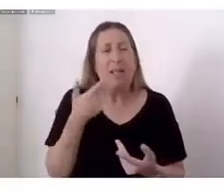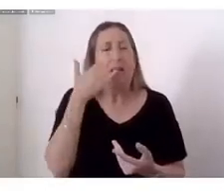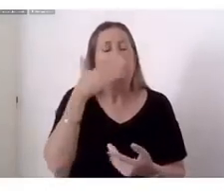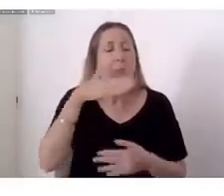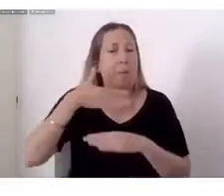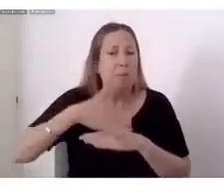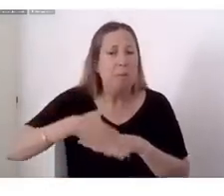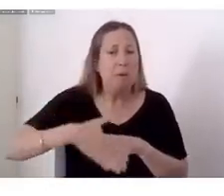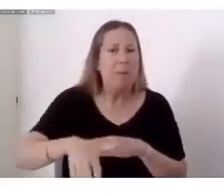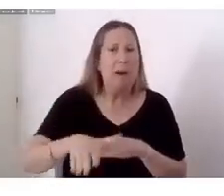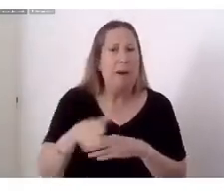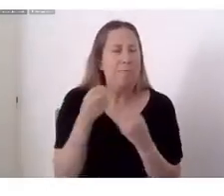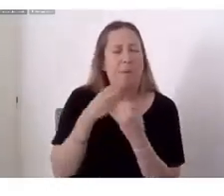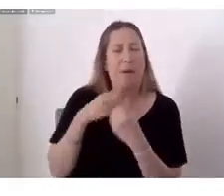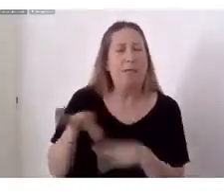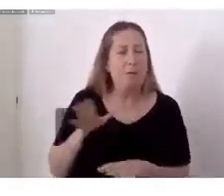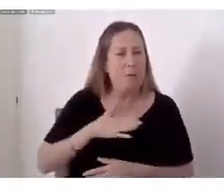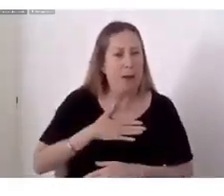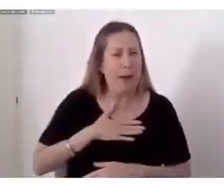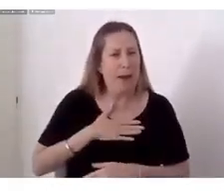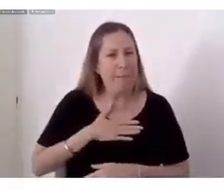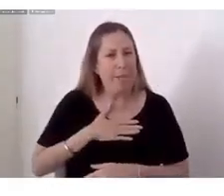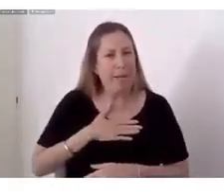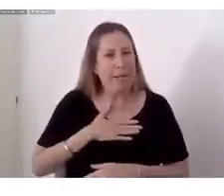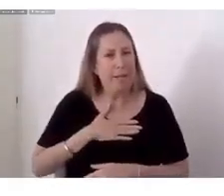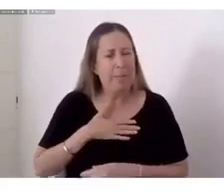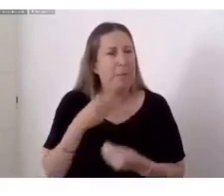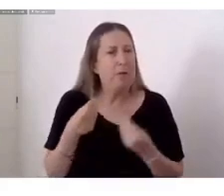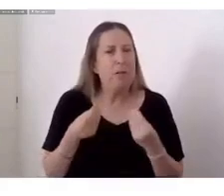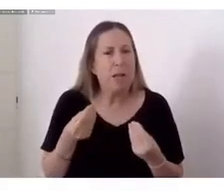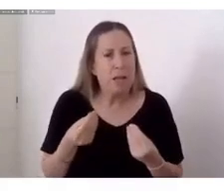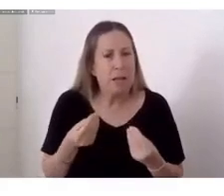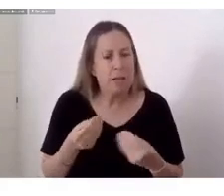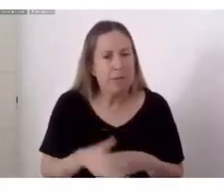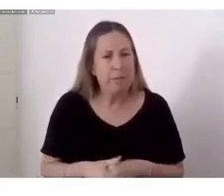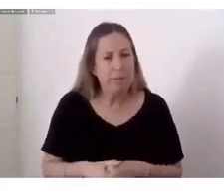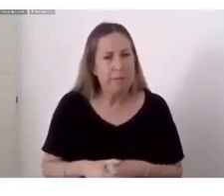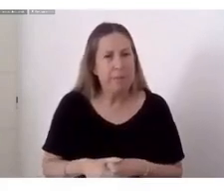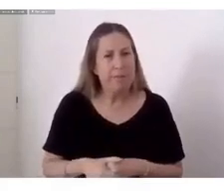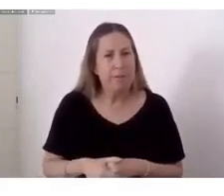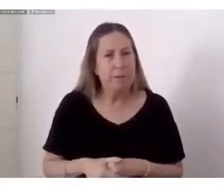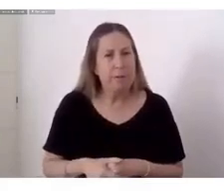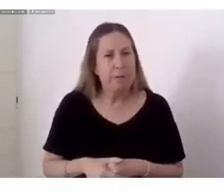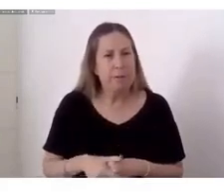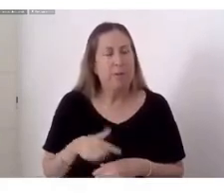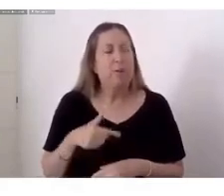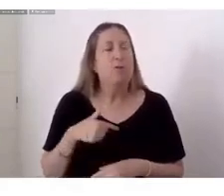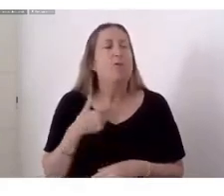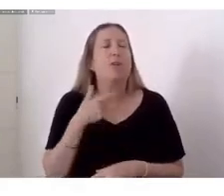Para ir a vivir a su lado